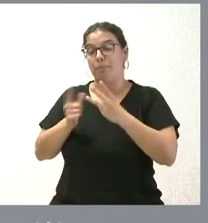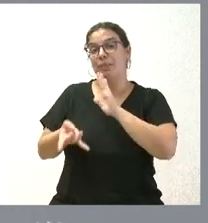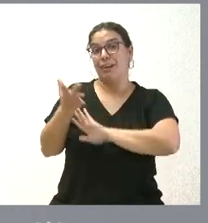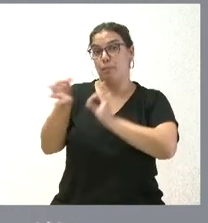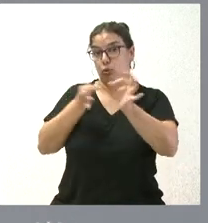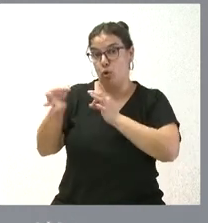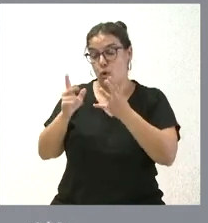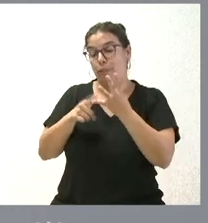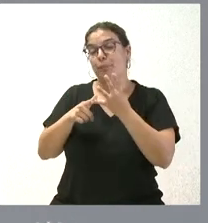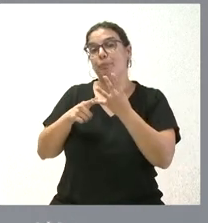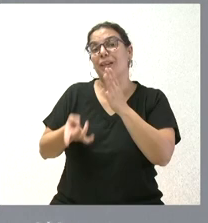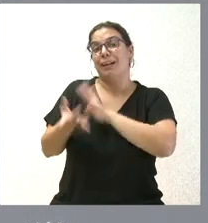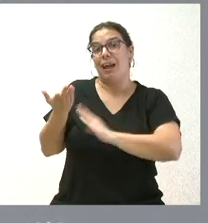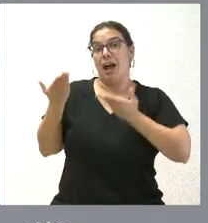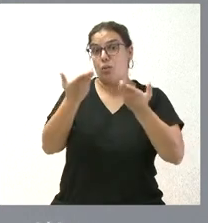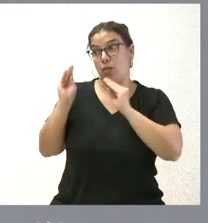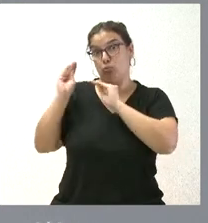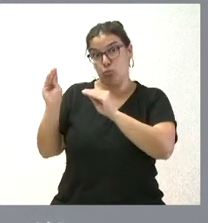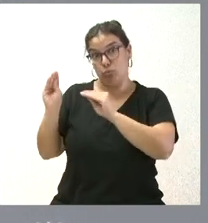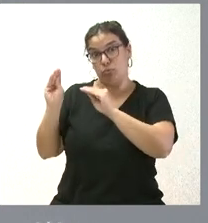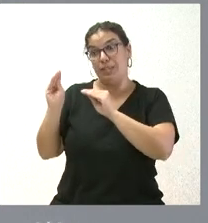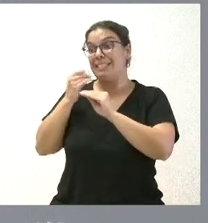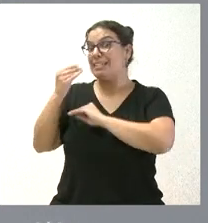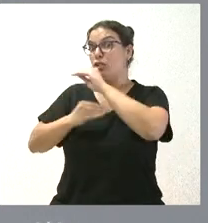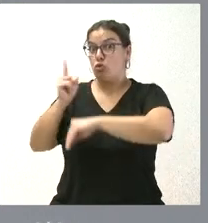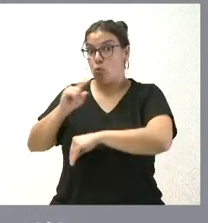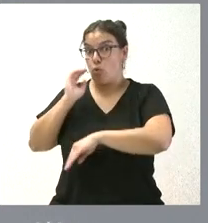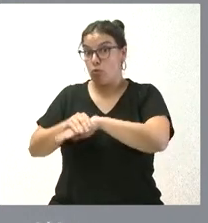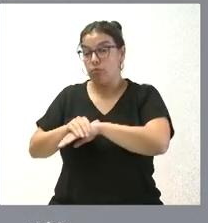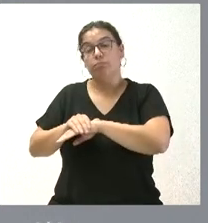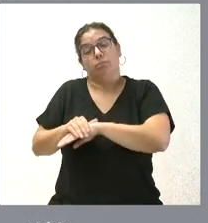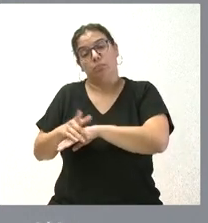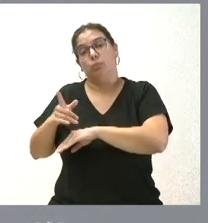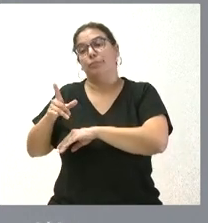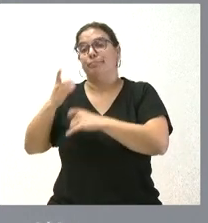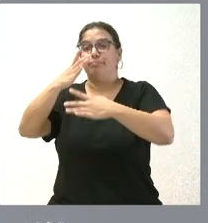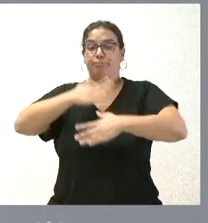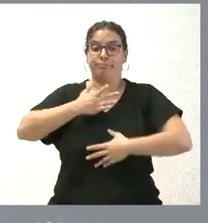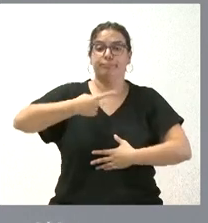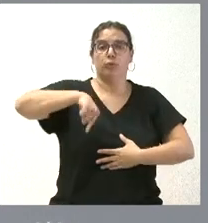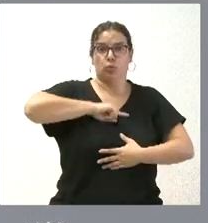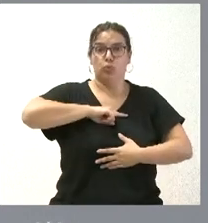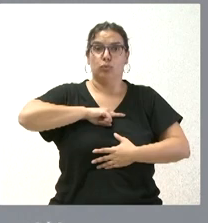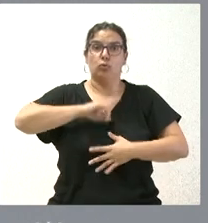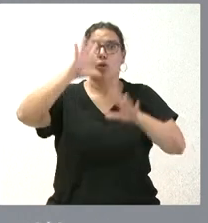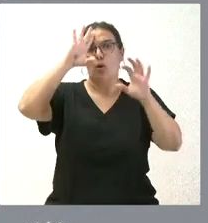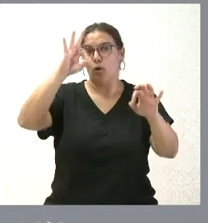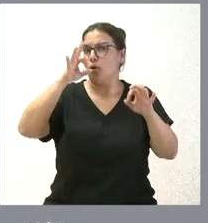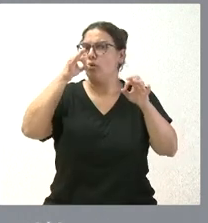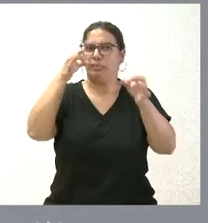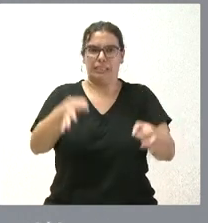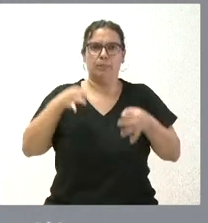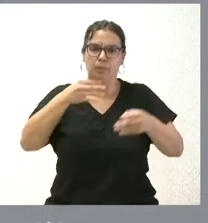protocolo, que ponga en marcha algunas ayudas, y si esto no se produce, la Junta de Castilla y León, pues lógicamente, va a estar, como hemos hecho siempre,